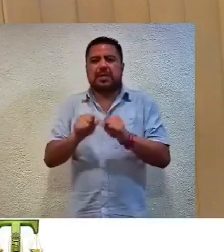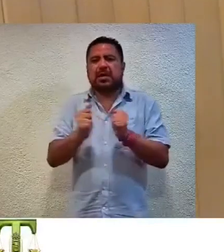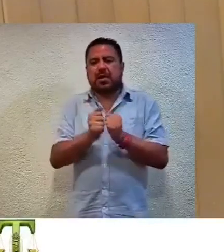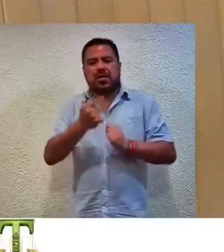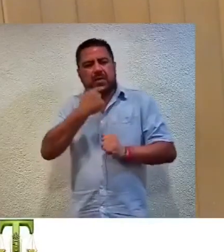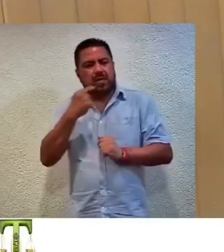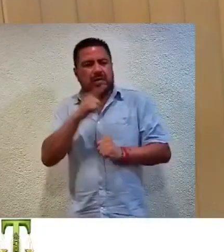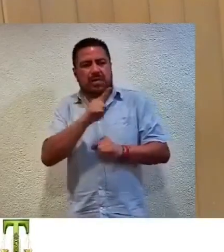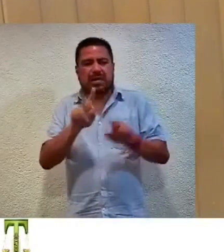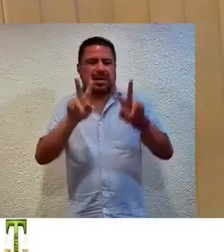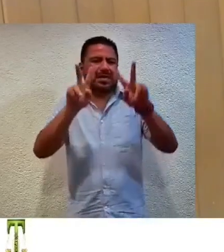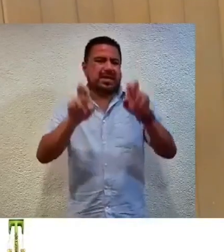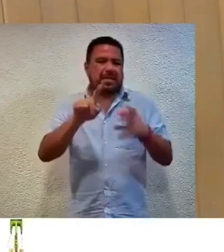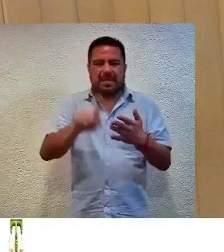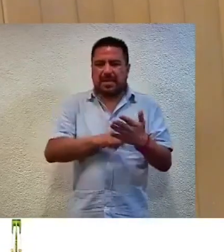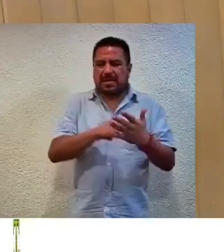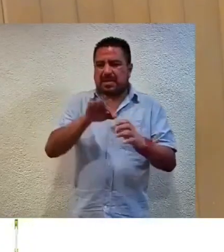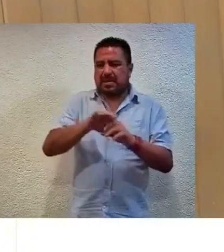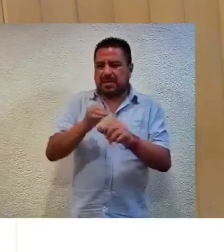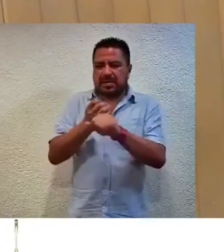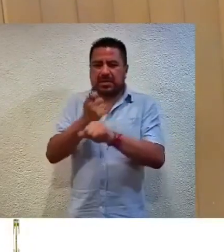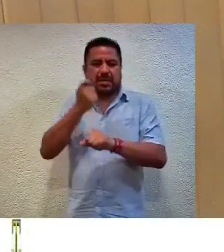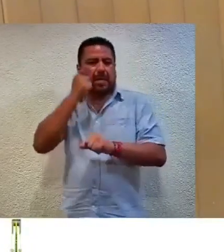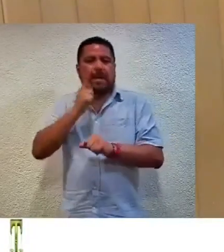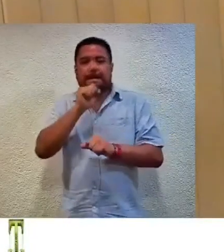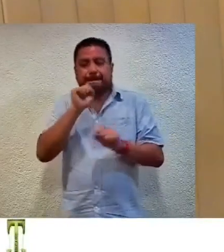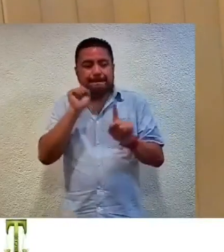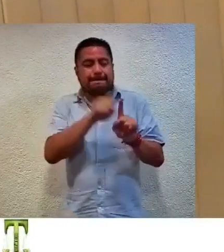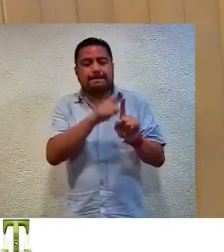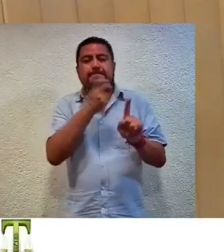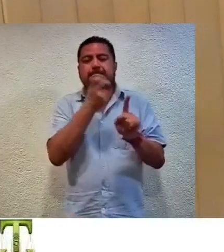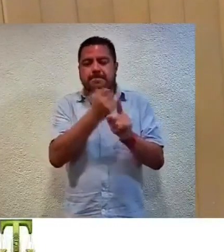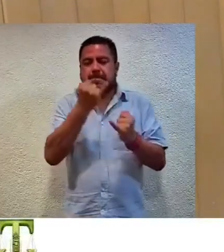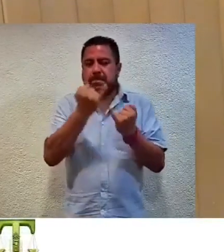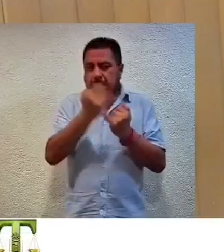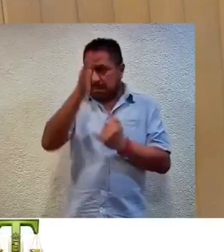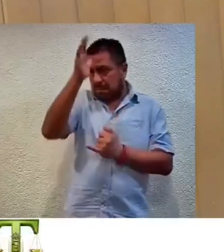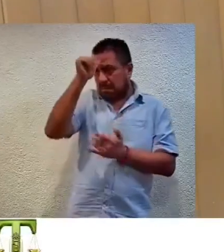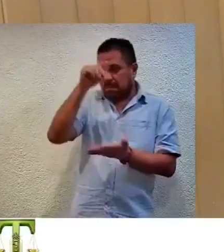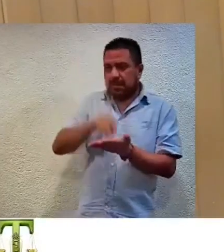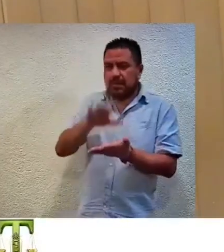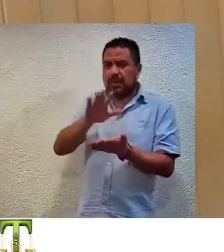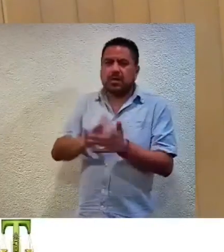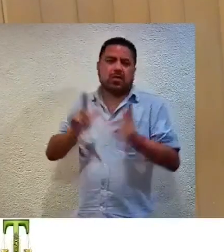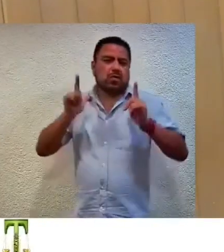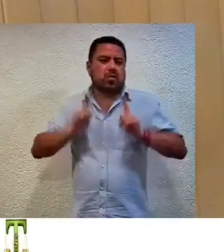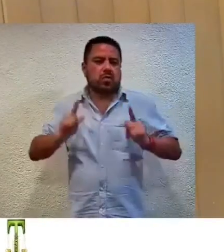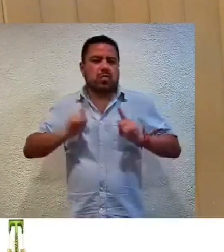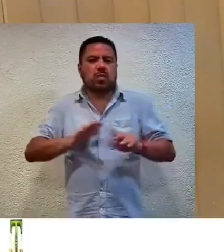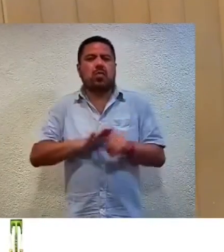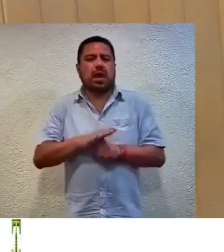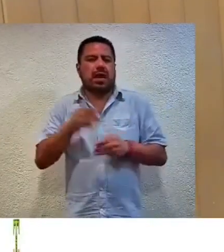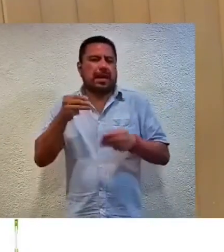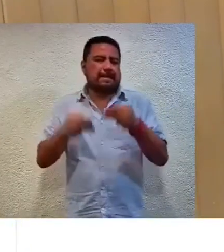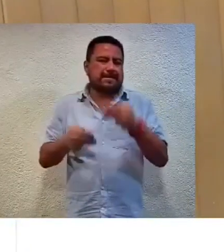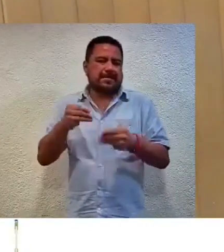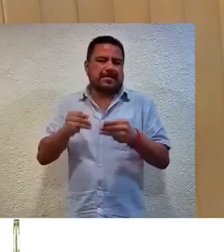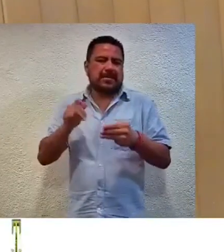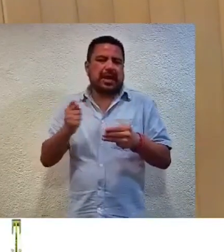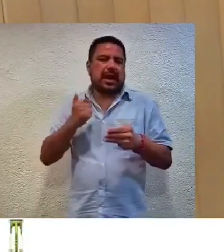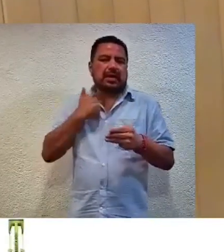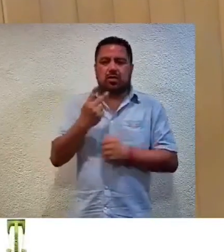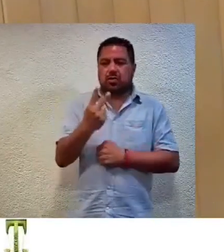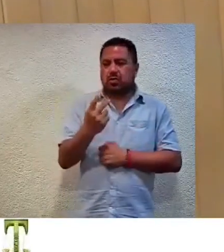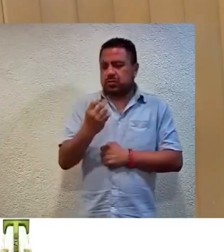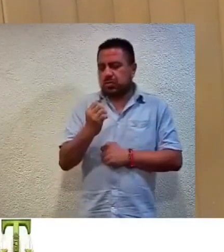Infugnación en materia electoral del Estado de Guerrero, mismo que ratificaron ante la presencia judicial de la magistratura ponente con fecha